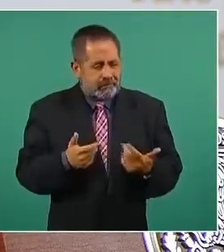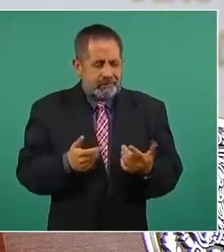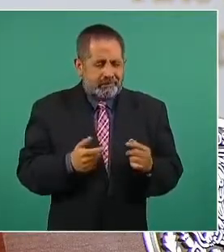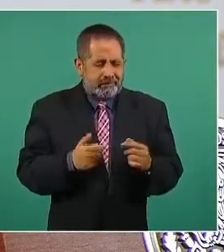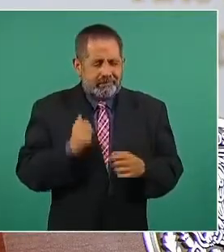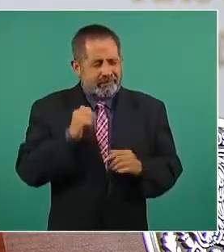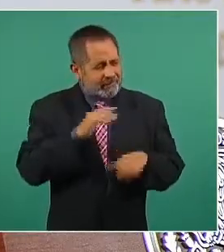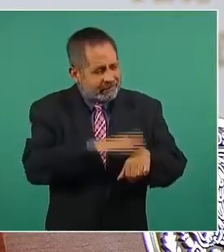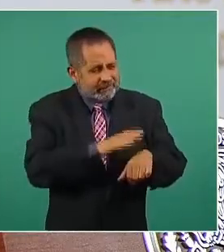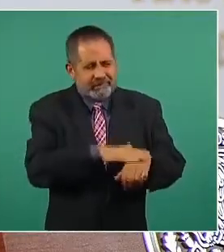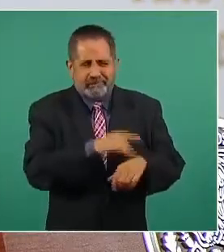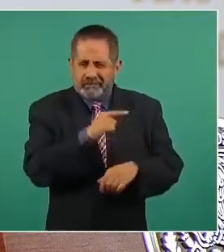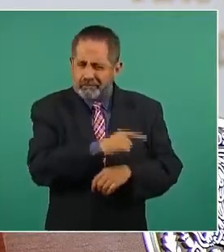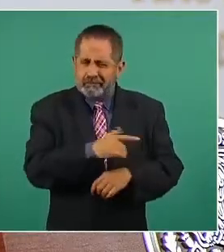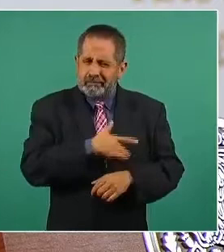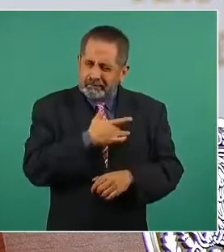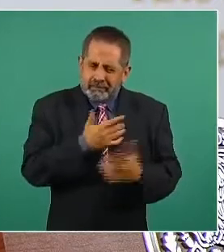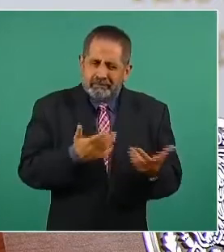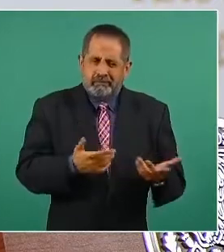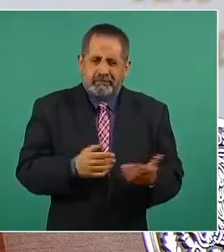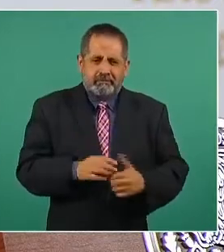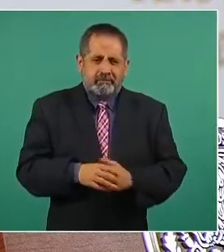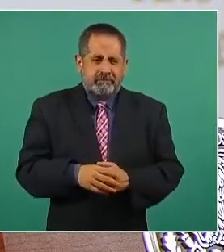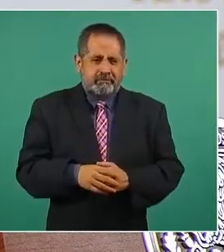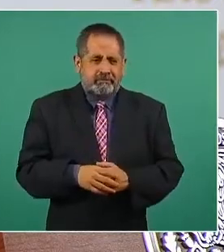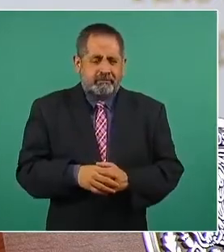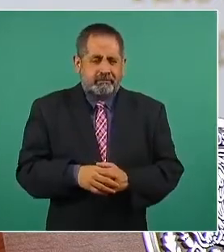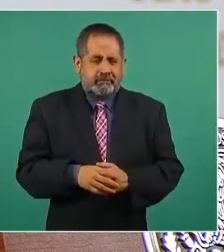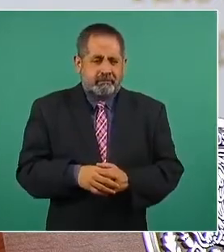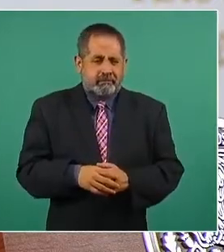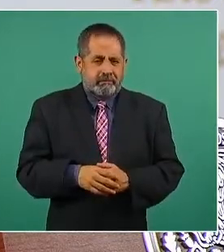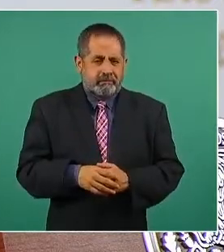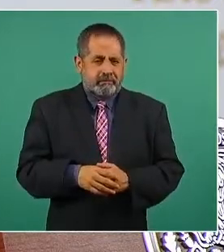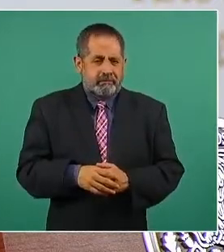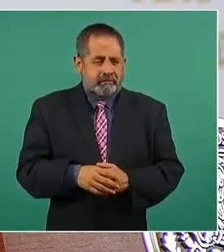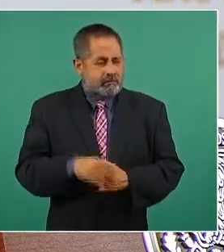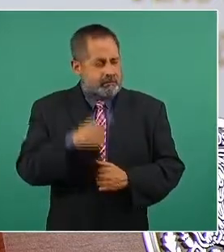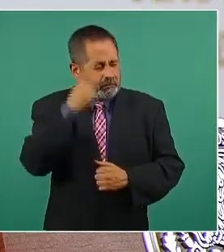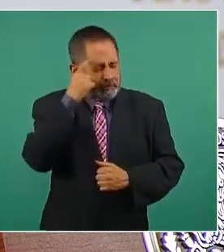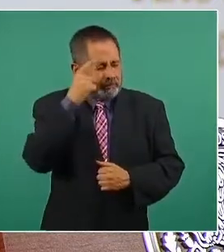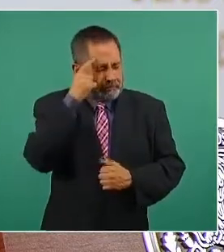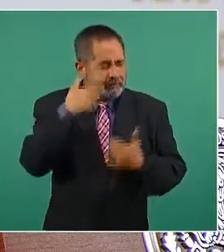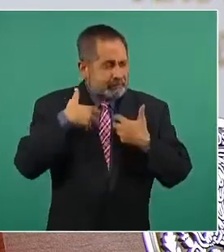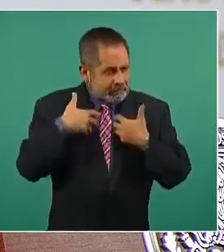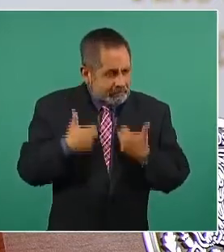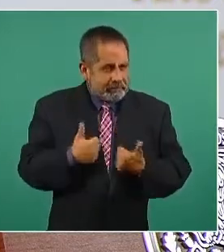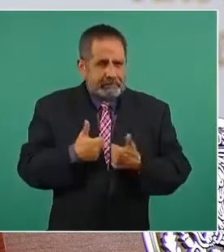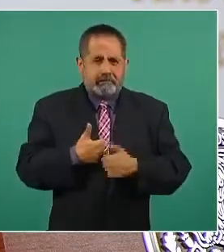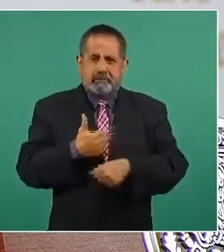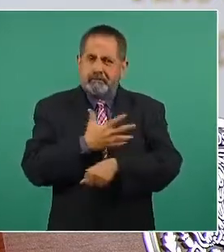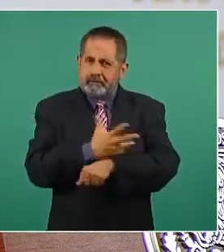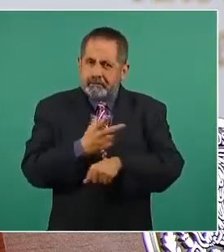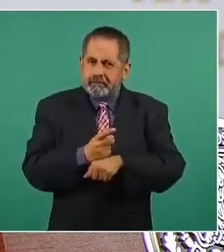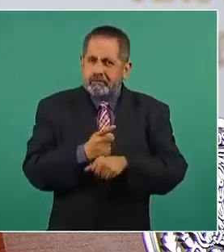racionales, honestos